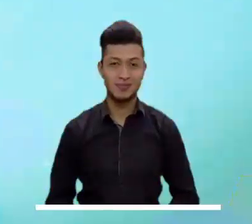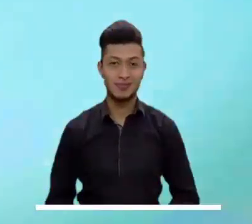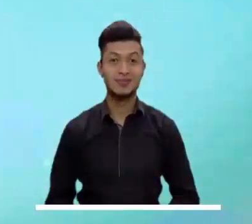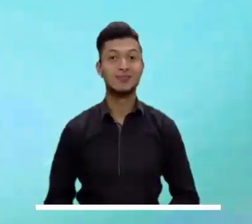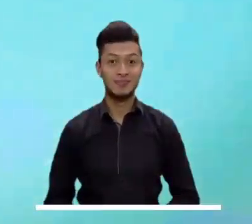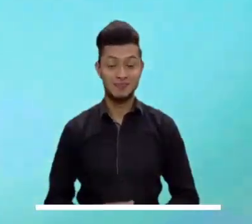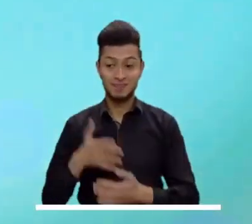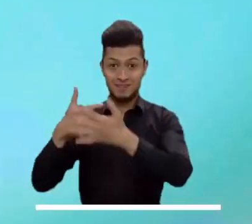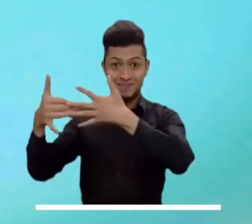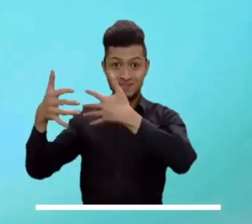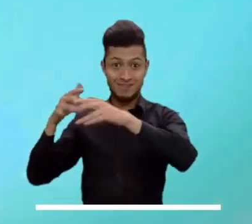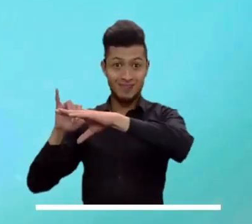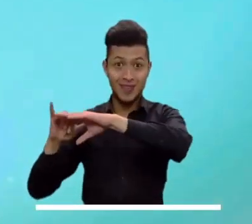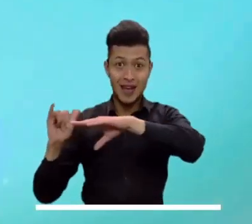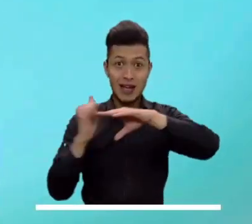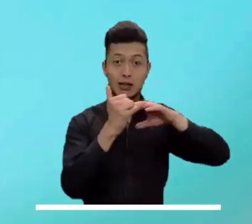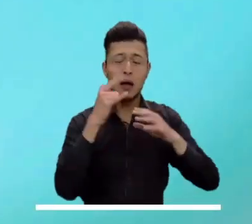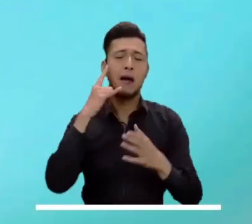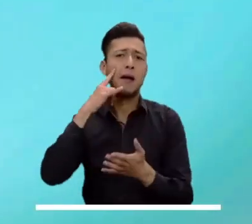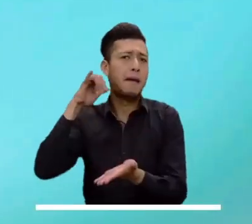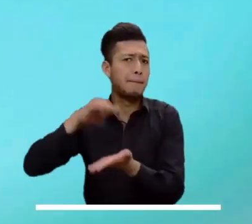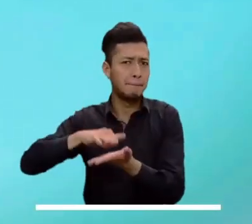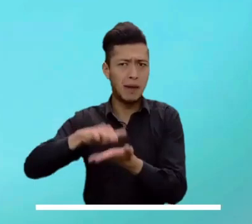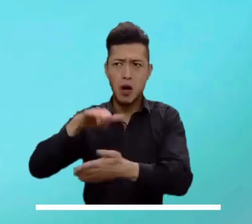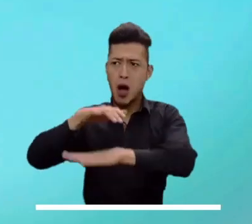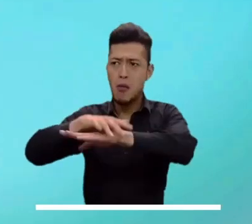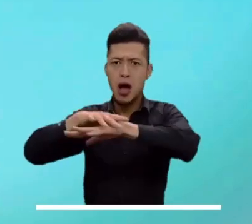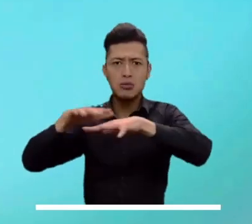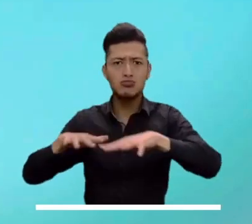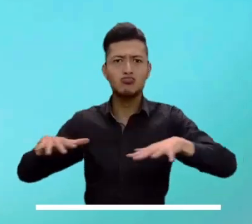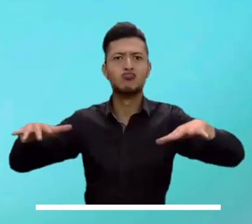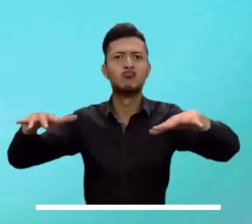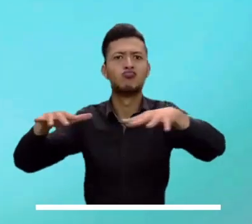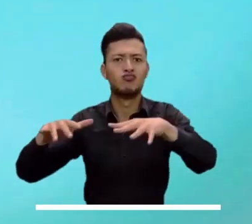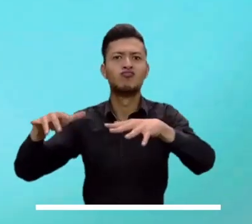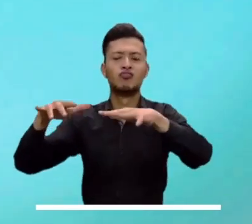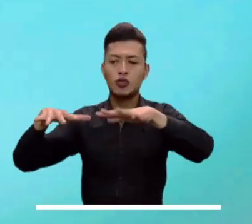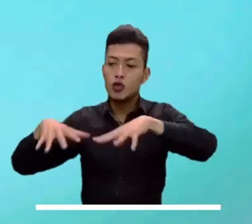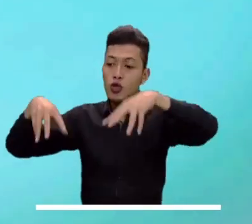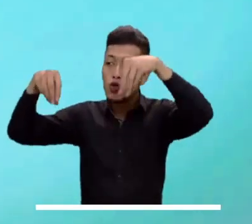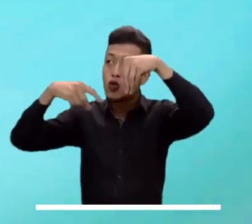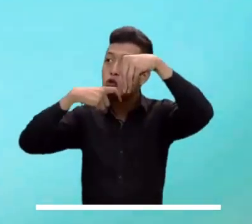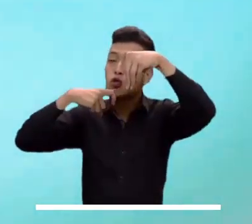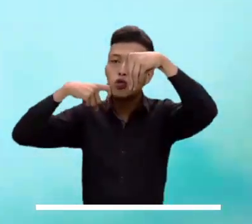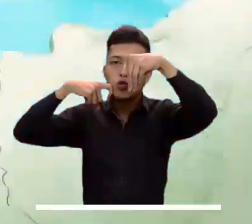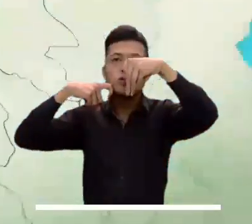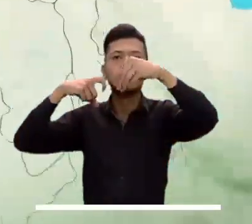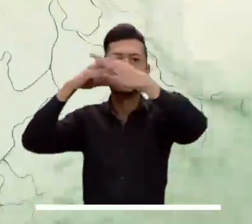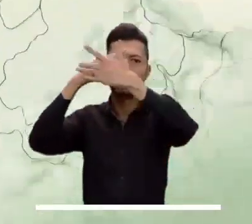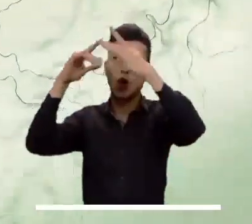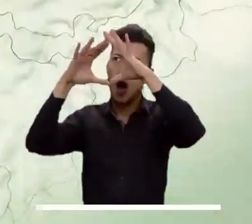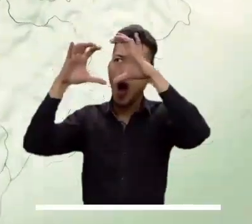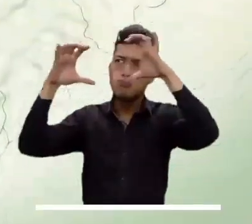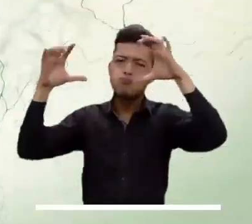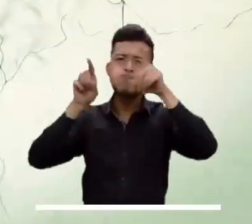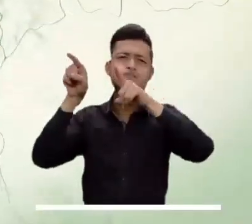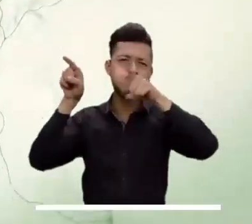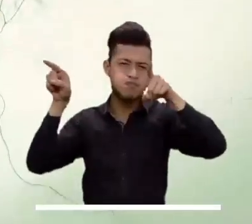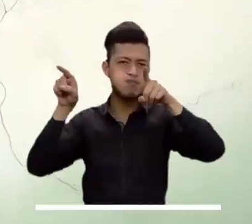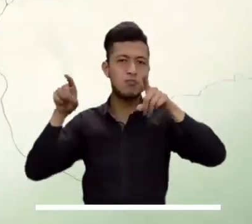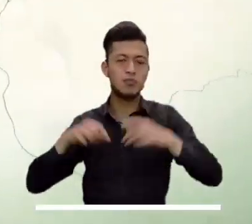Pocos cambios se podrán observar en el archipiélago de San Andrés y Providencia durante la tarde, donde persisten las condiciones secas y el cielo semicubierto.